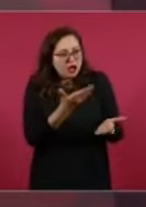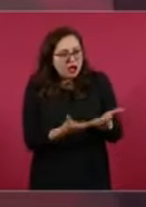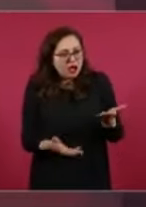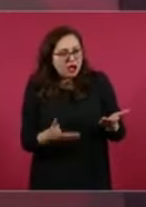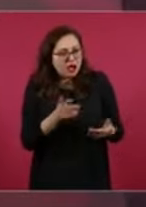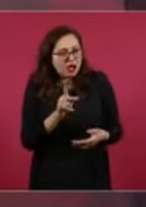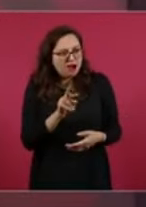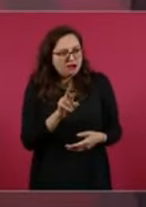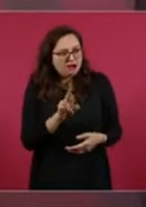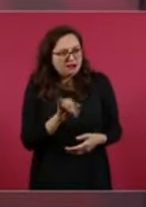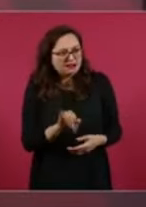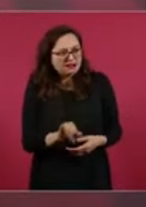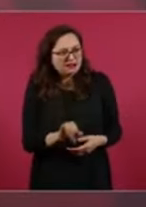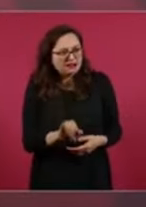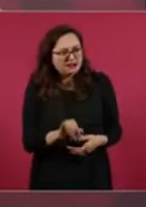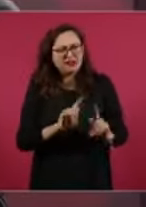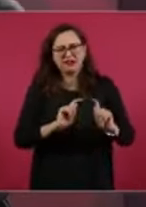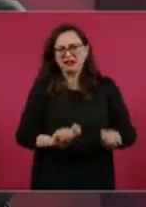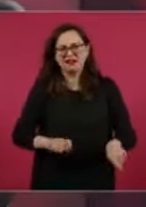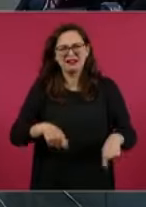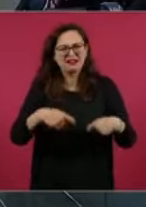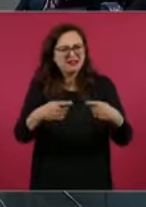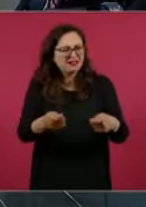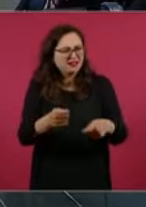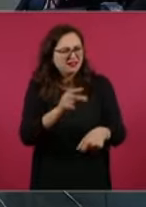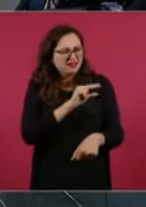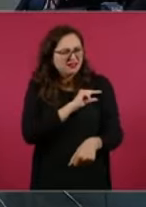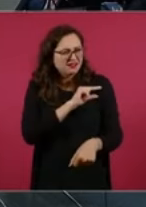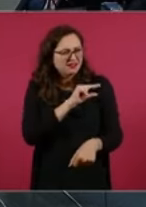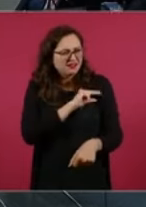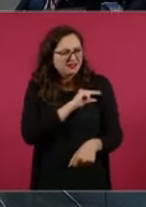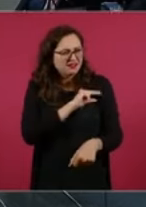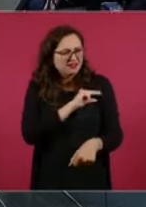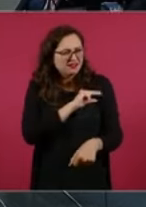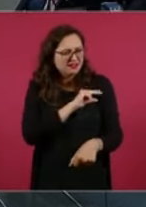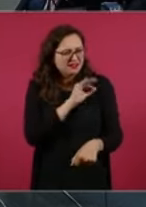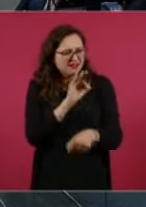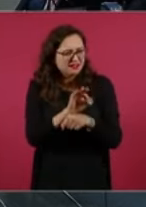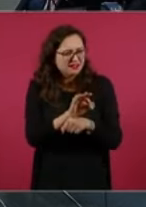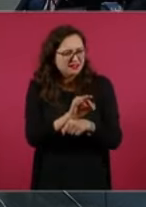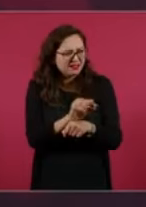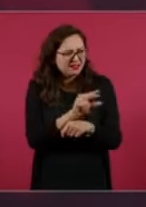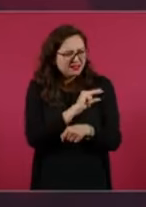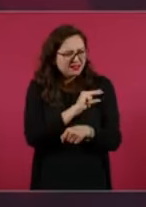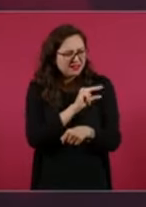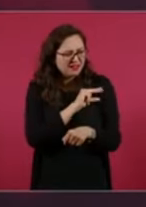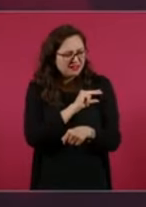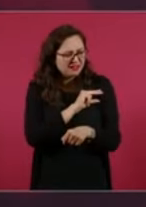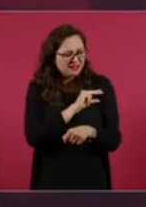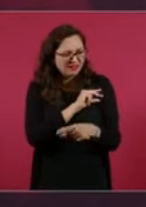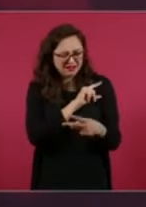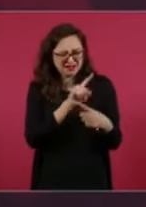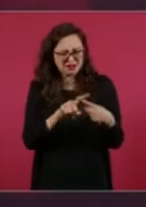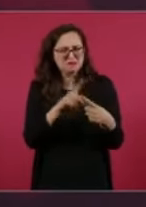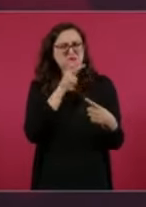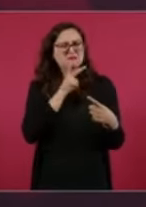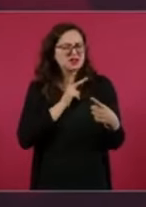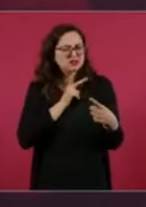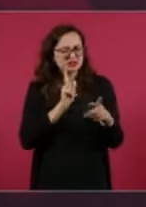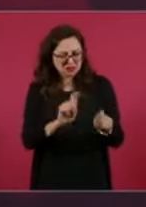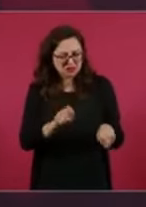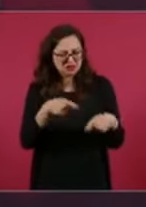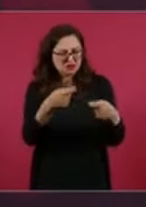favor de la privatización del petróleo, a favor de la privatización